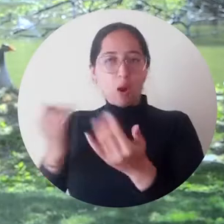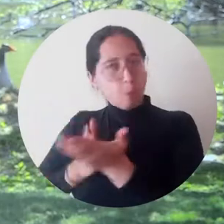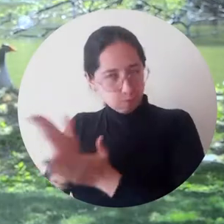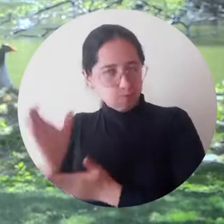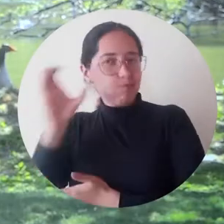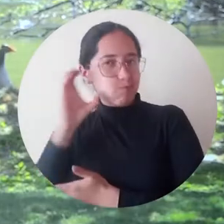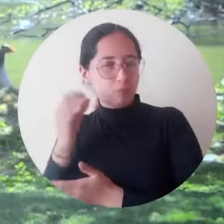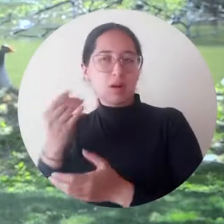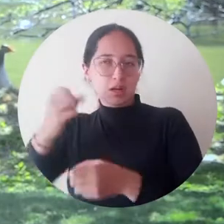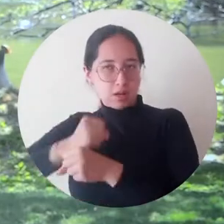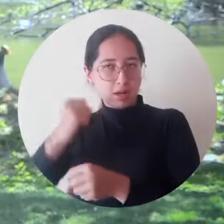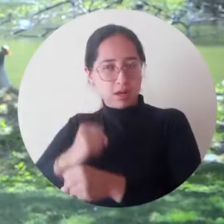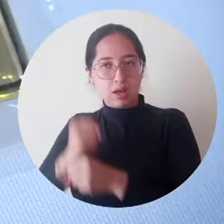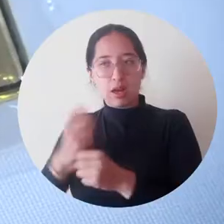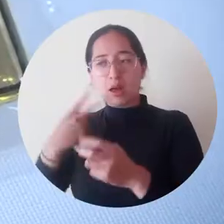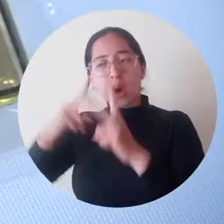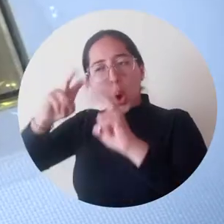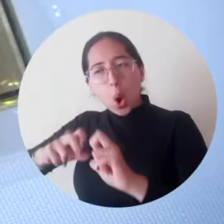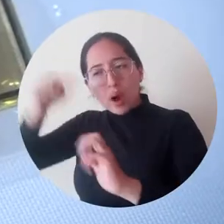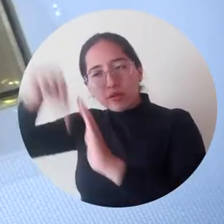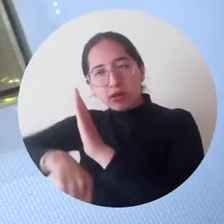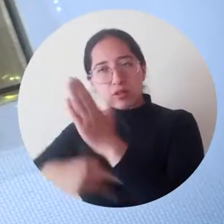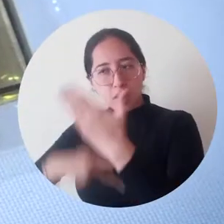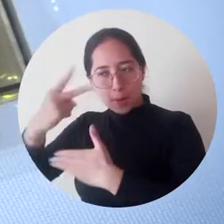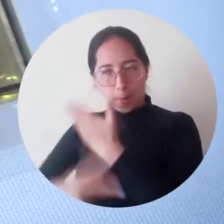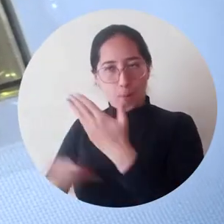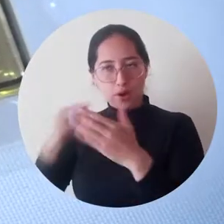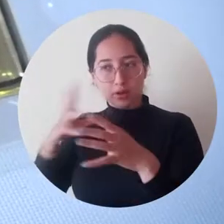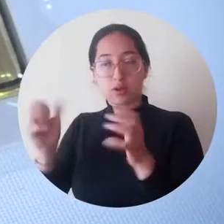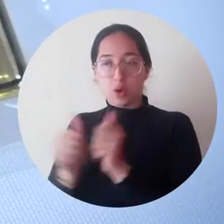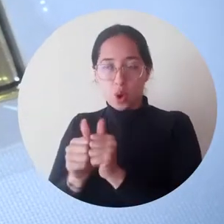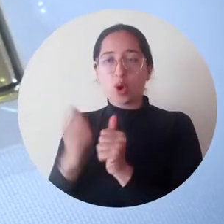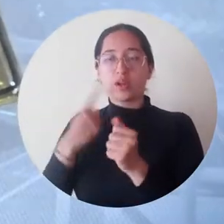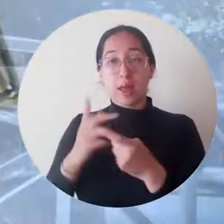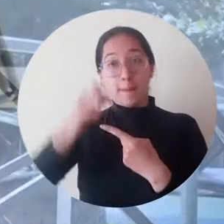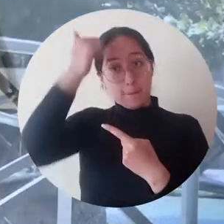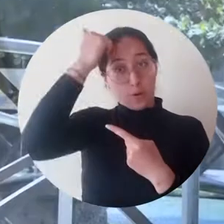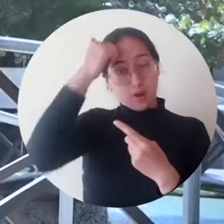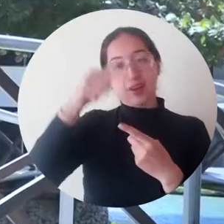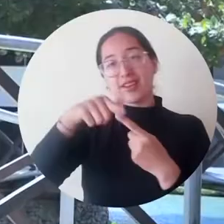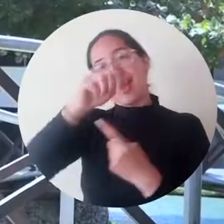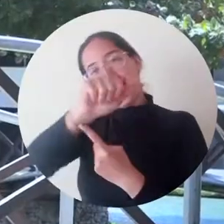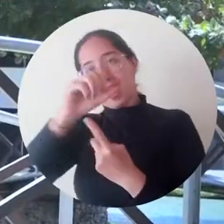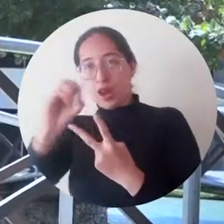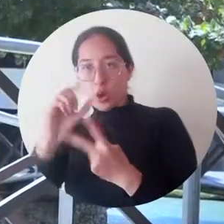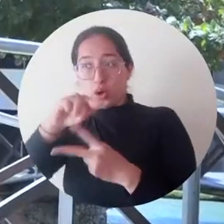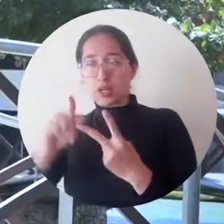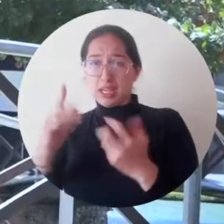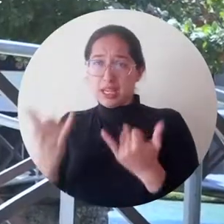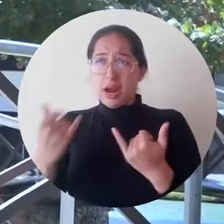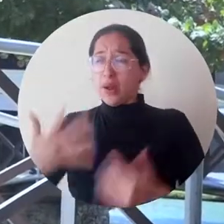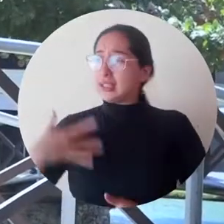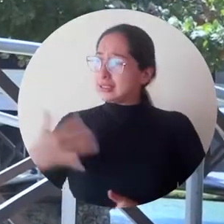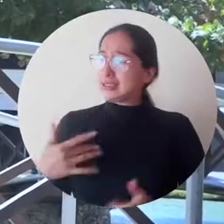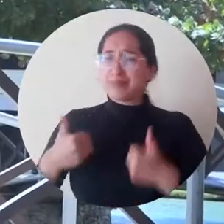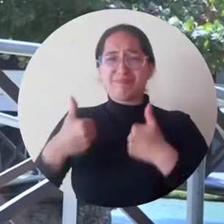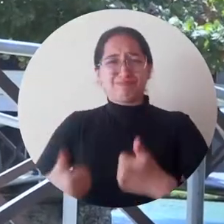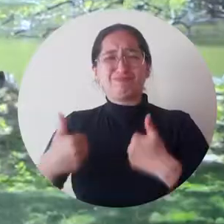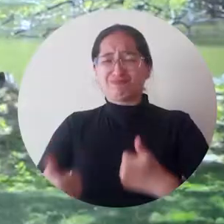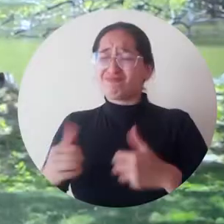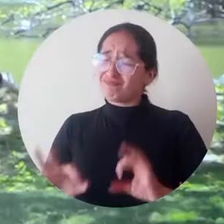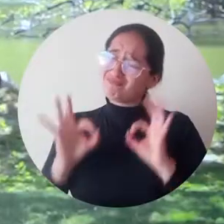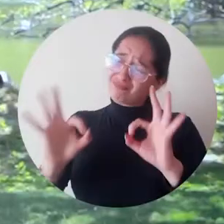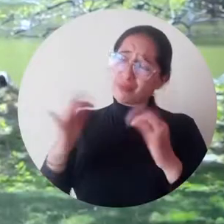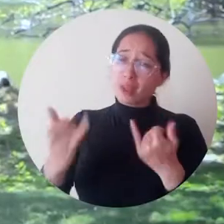con la profesora Lidice Álvarez y Alexander Salazar. Y desde ahí pues mi vida cambió, ¿no? Porque hay una estabilidad económica, hay una